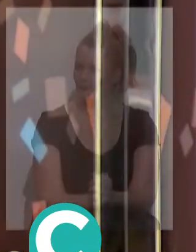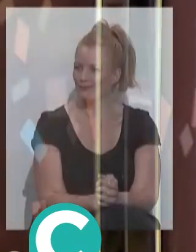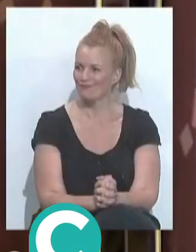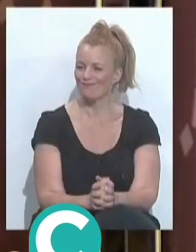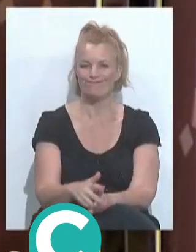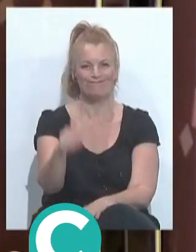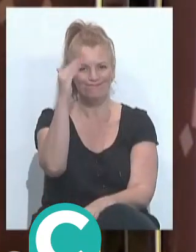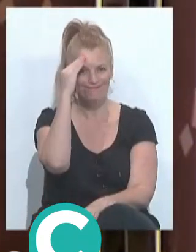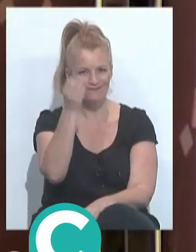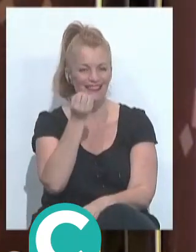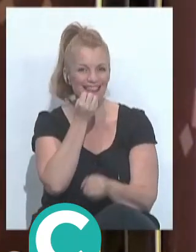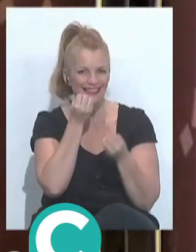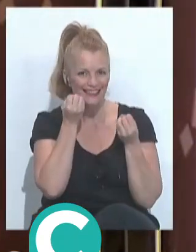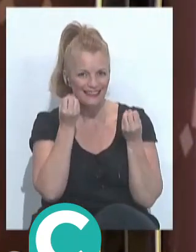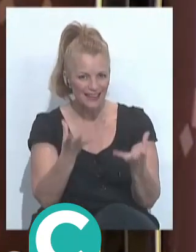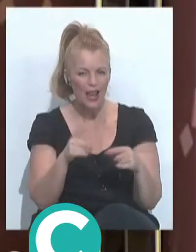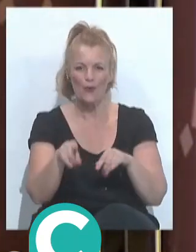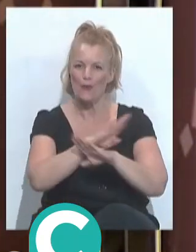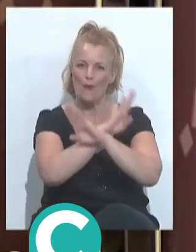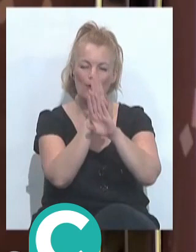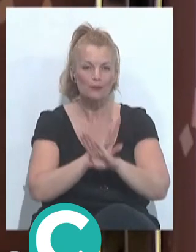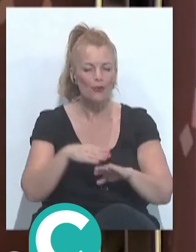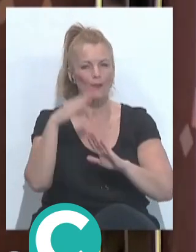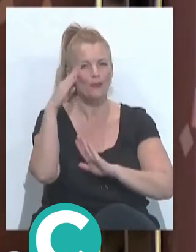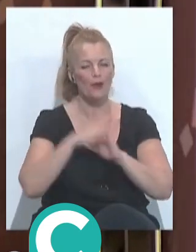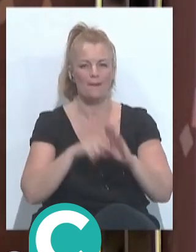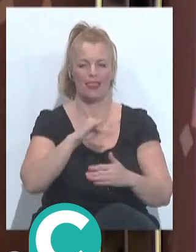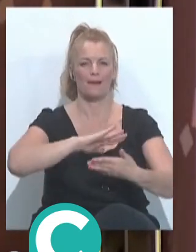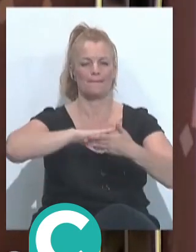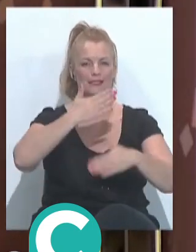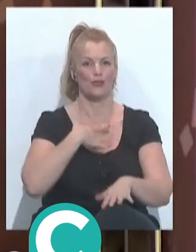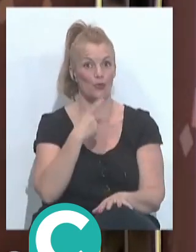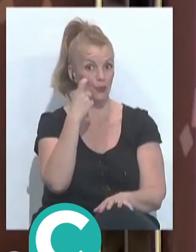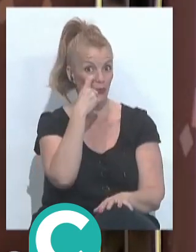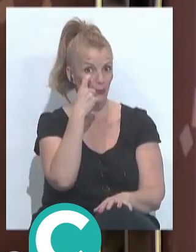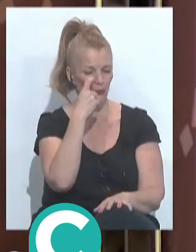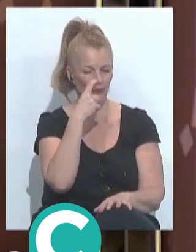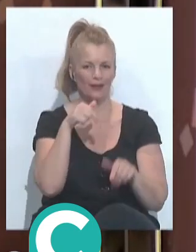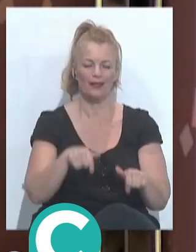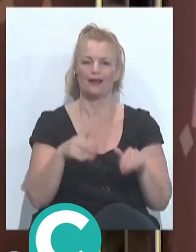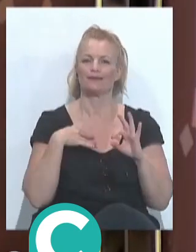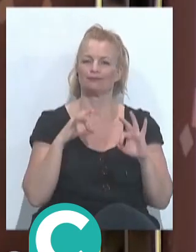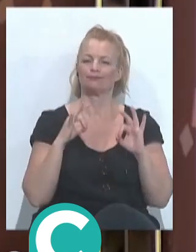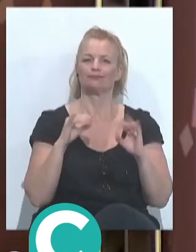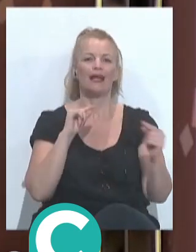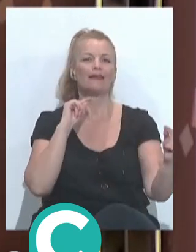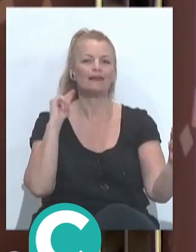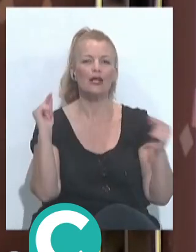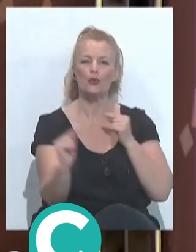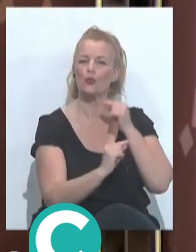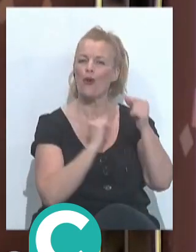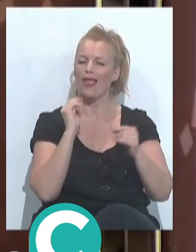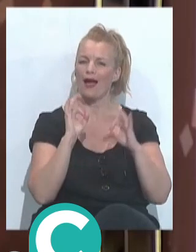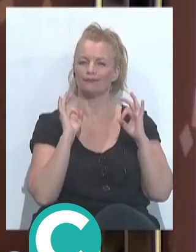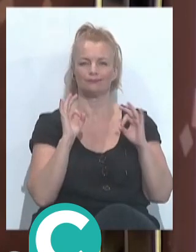Hola, tal? ¿Cómo están? Último programa del mes de junio y estamos en la primera de las tertulias que organizamos